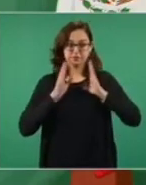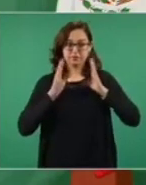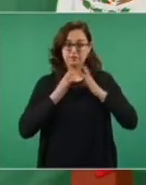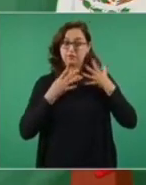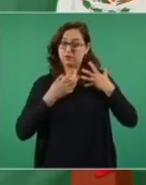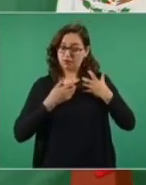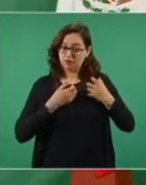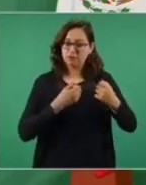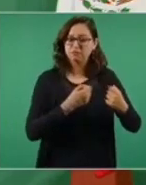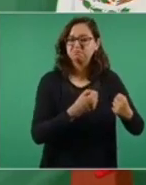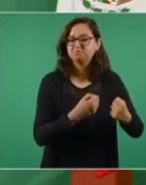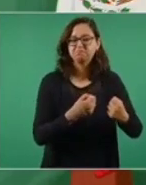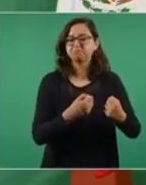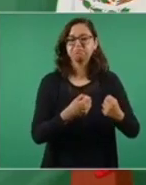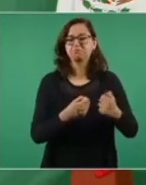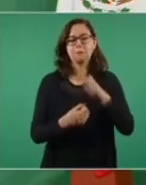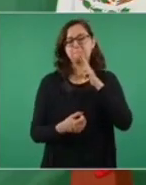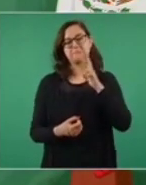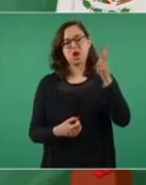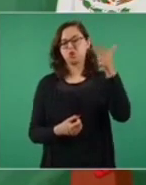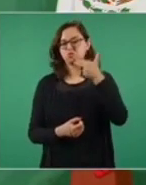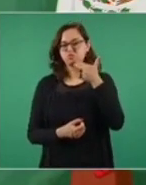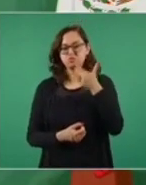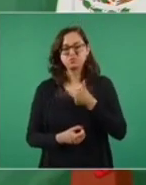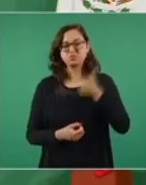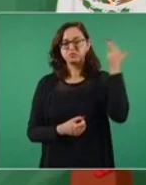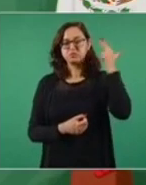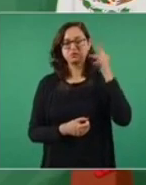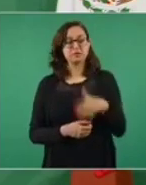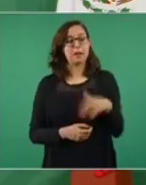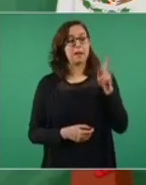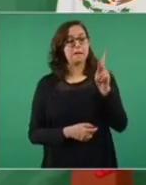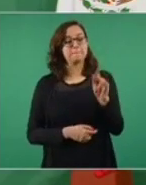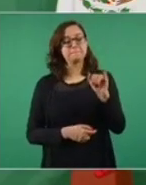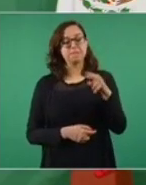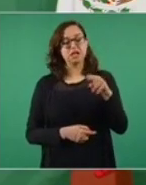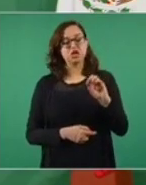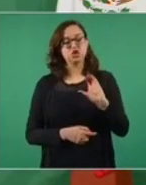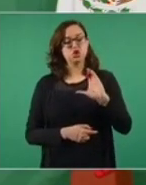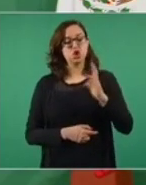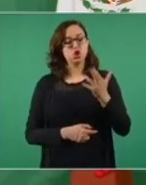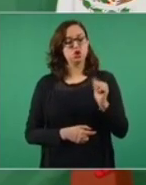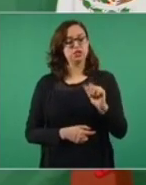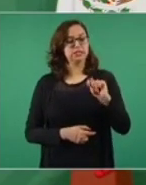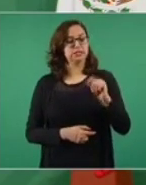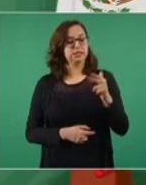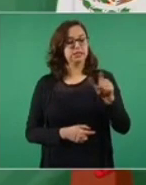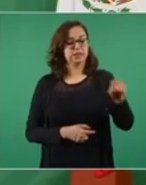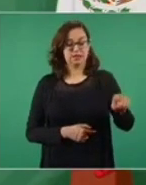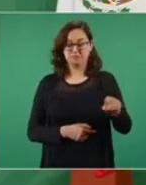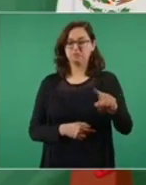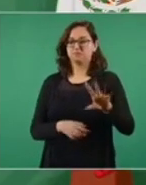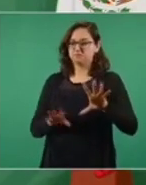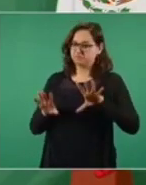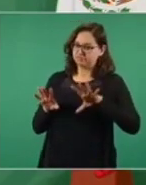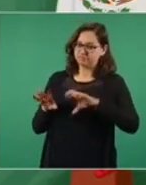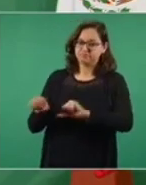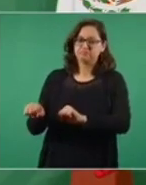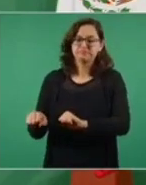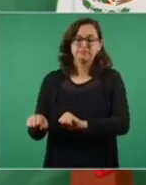Salvador Allende trató de imponer el comunismo en Chile con el treinta y cinco por ciento de los votos esto es falso